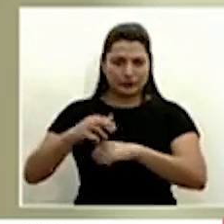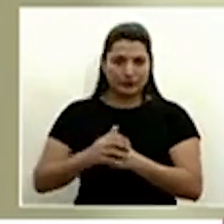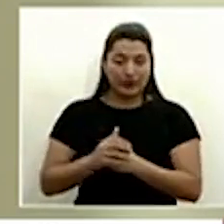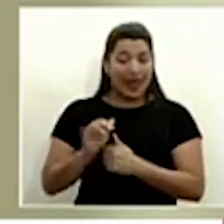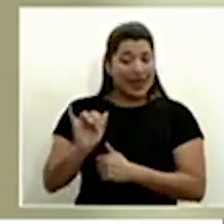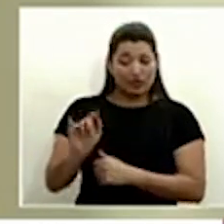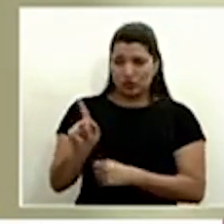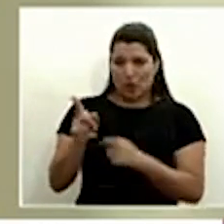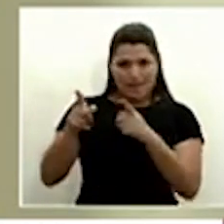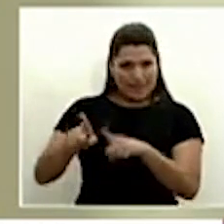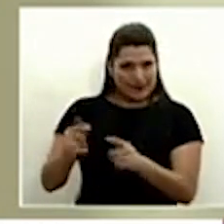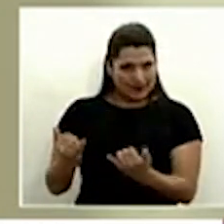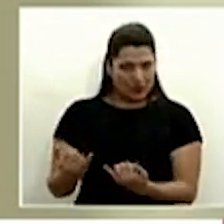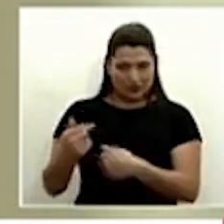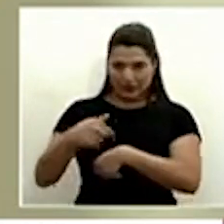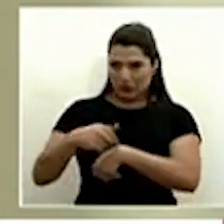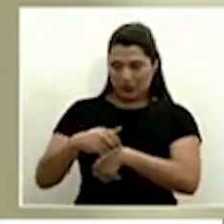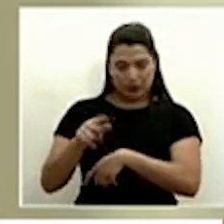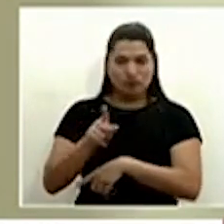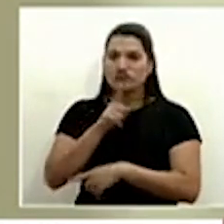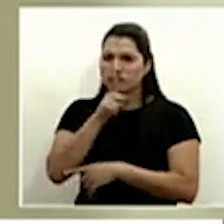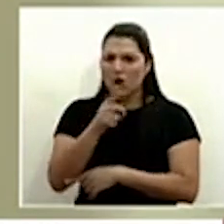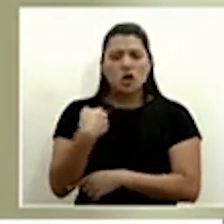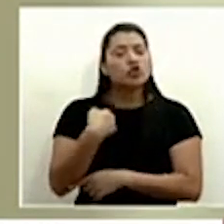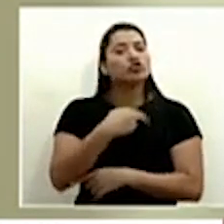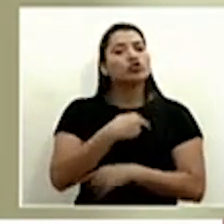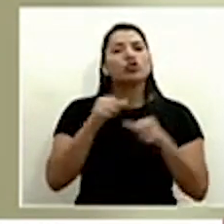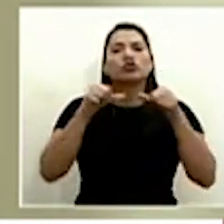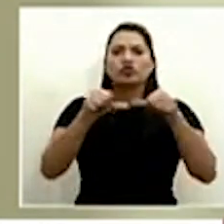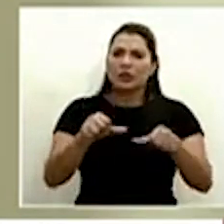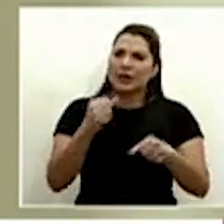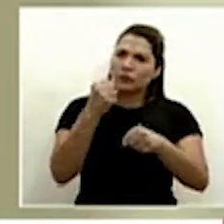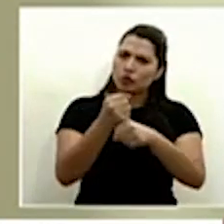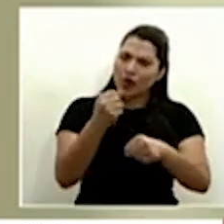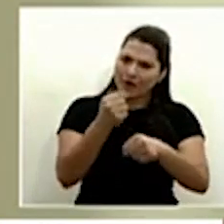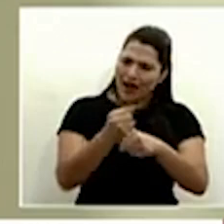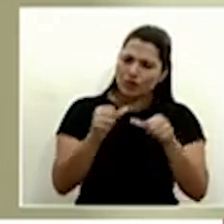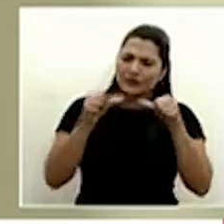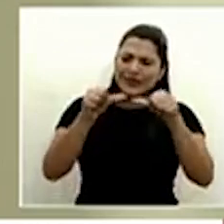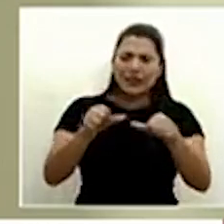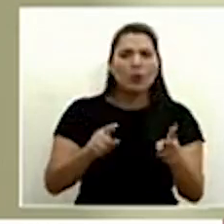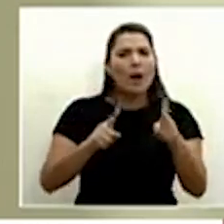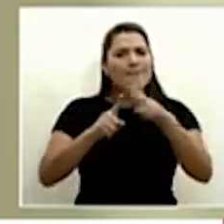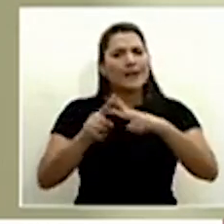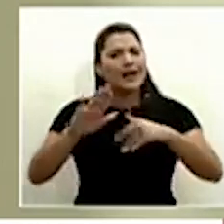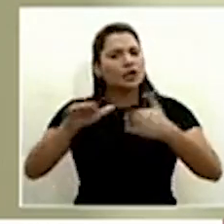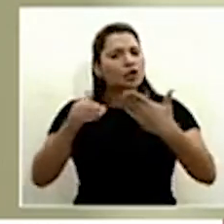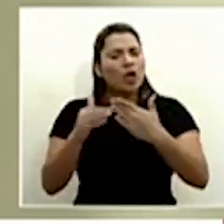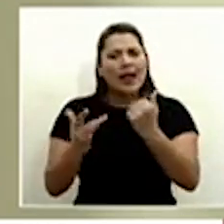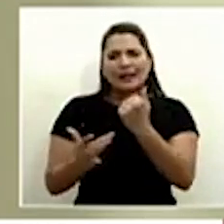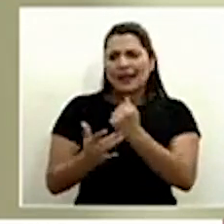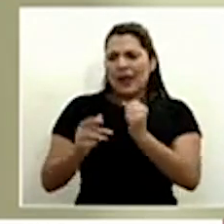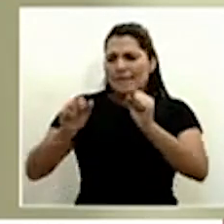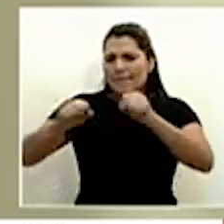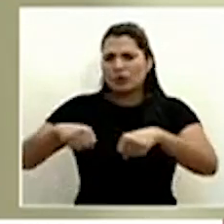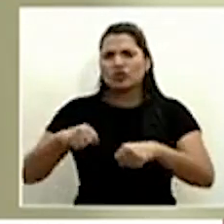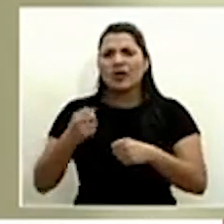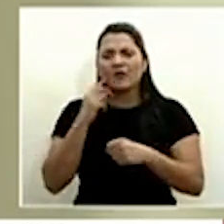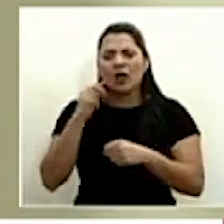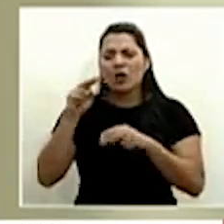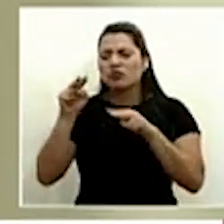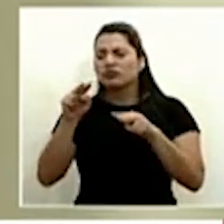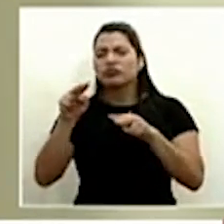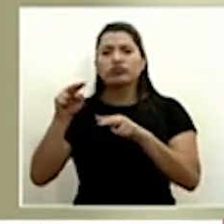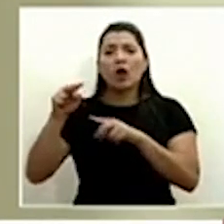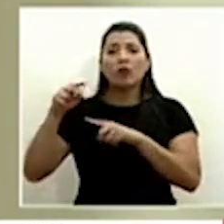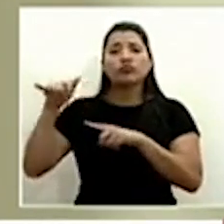Y como les digo, vamos a seguir trabajando, vamos a seguir aplicando todas las técnicas posibles, vigilancias aéreas, vigilancia terrestre,